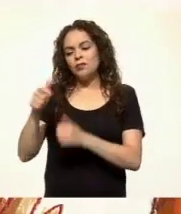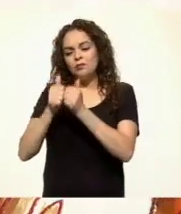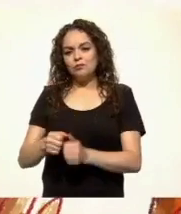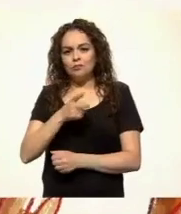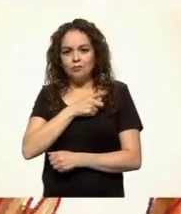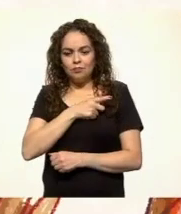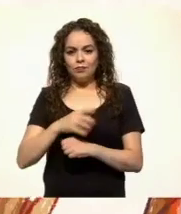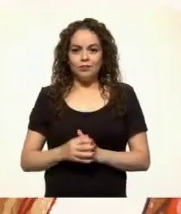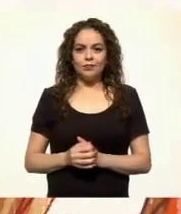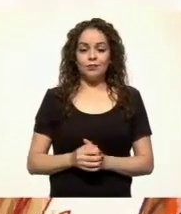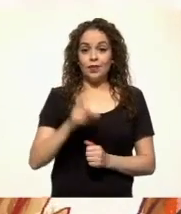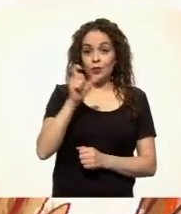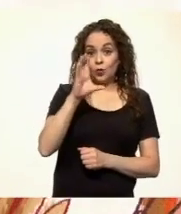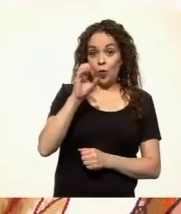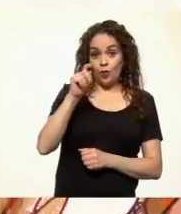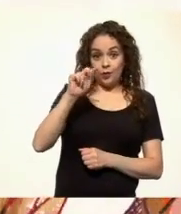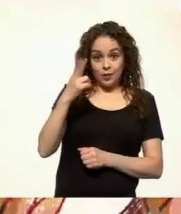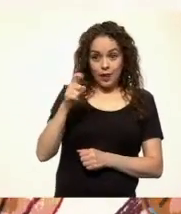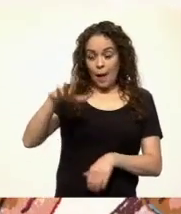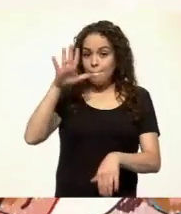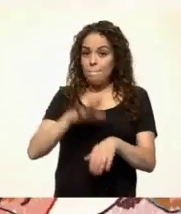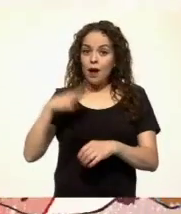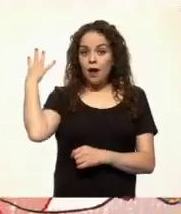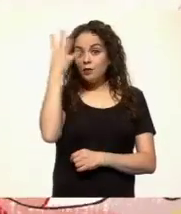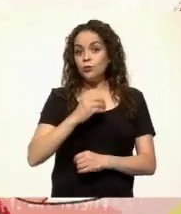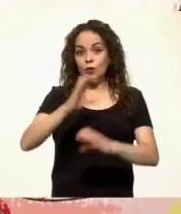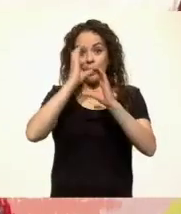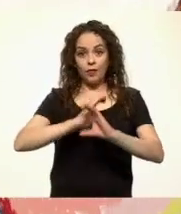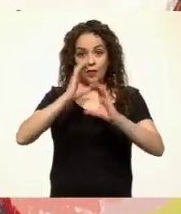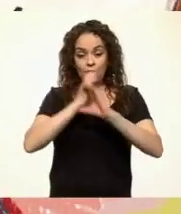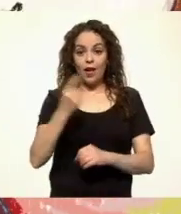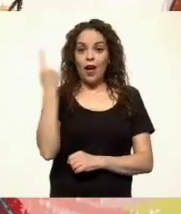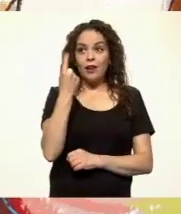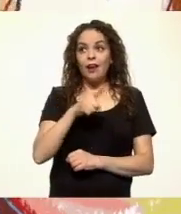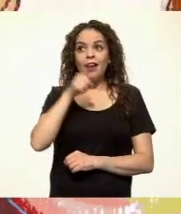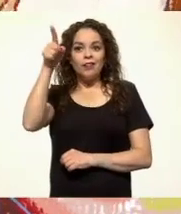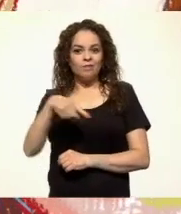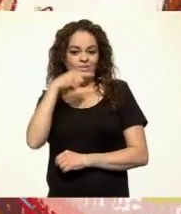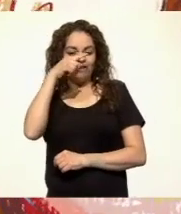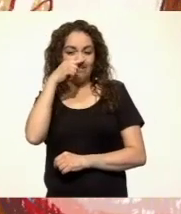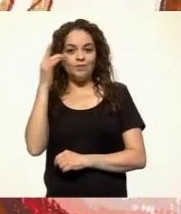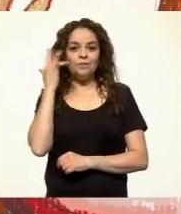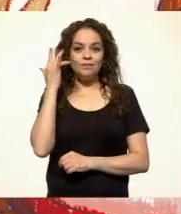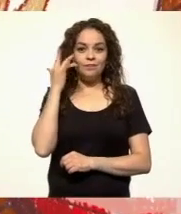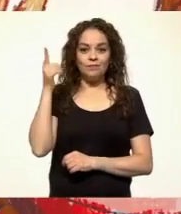cantar aún más bonito que el clarín, a diferencia de la presumida Chaxiritsip, cuya voz era ronca y